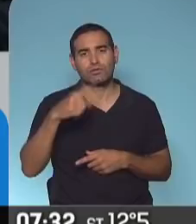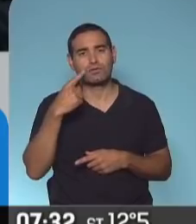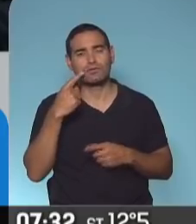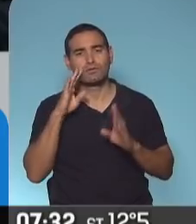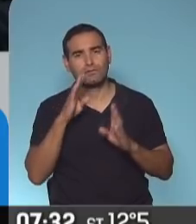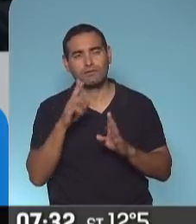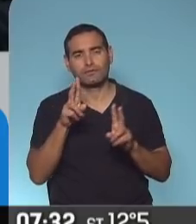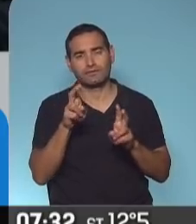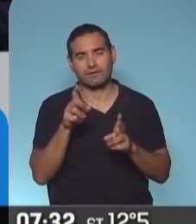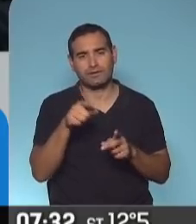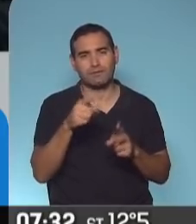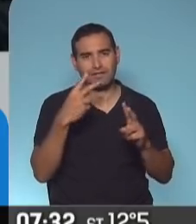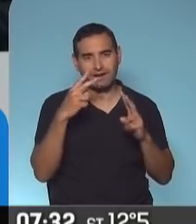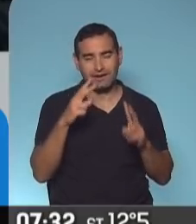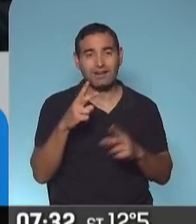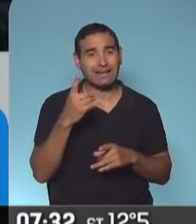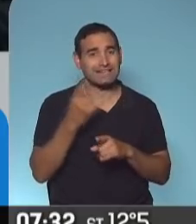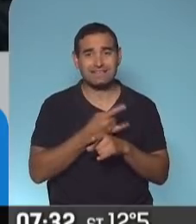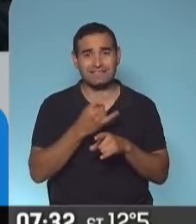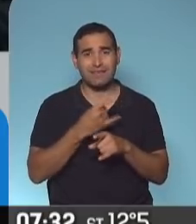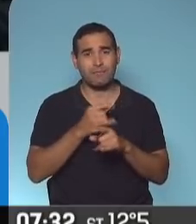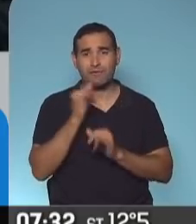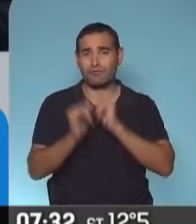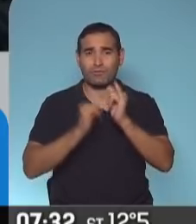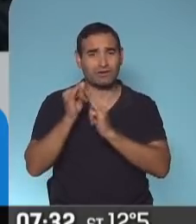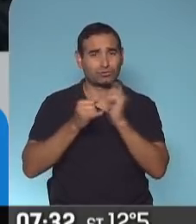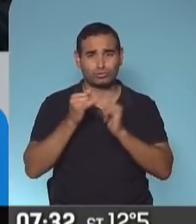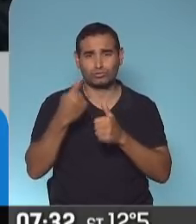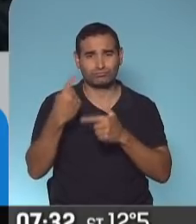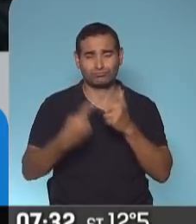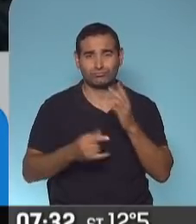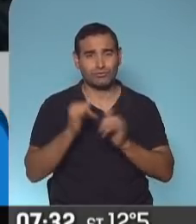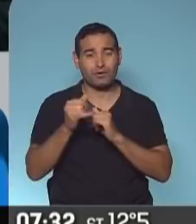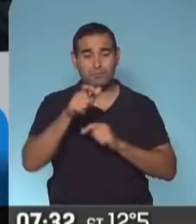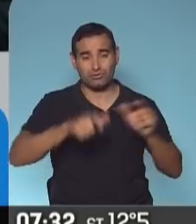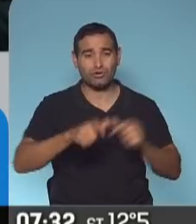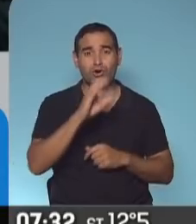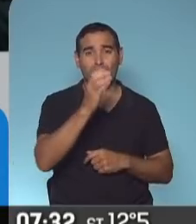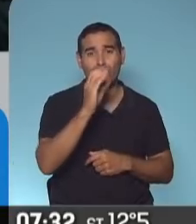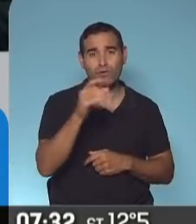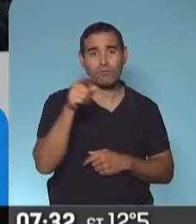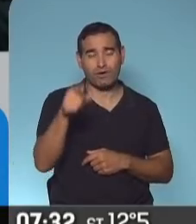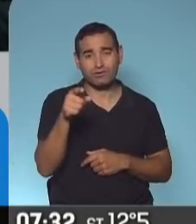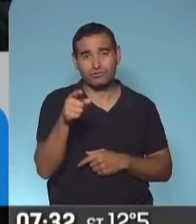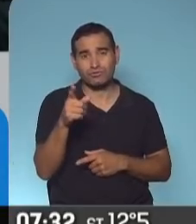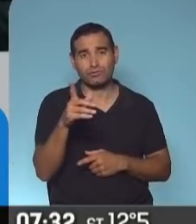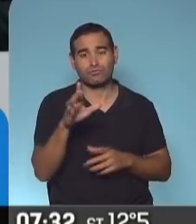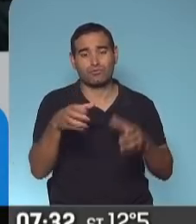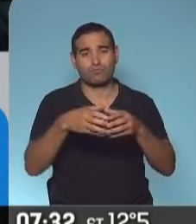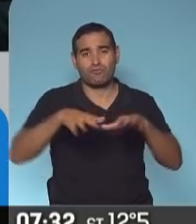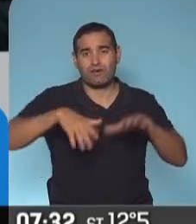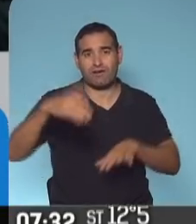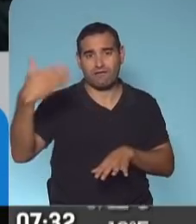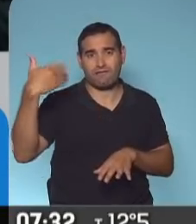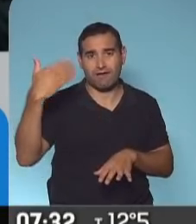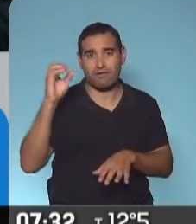ilegales y demás. O sea, siempre estuvimos informando de la situación de muchos de estos ciudadanos colombianos que son parte de una baja brava, de un